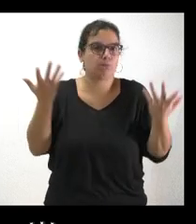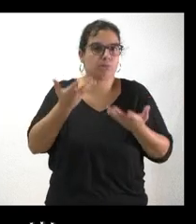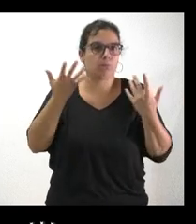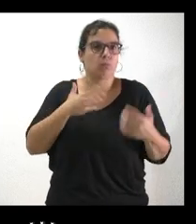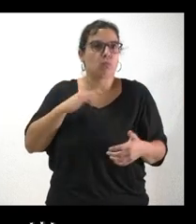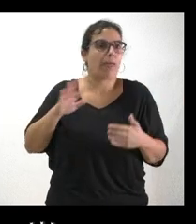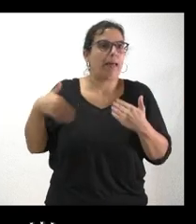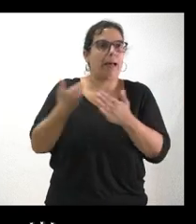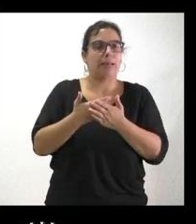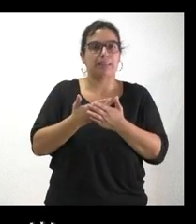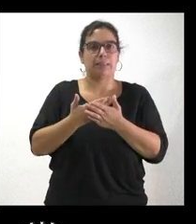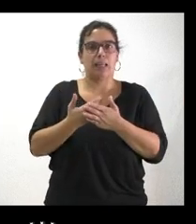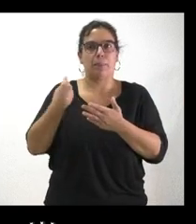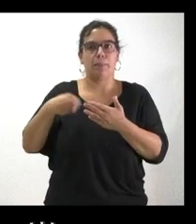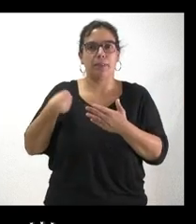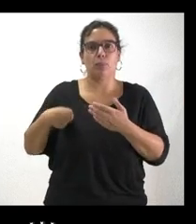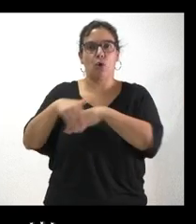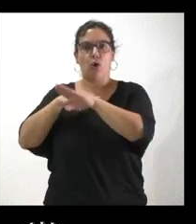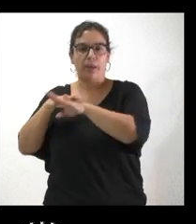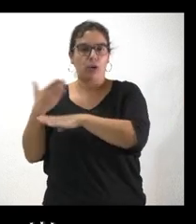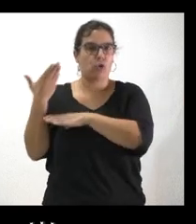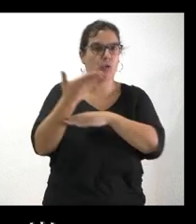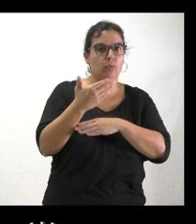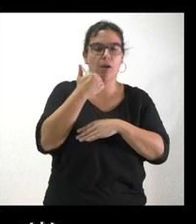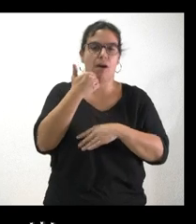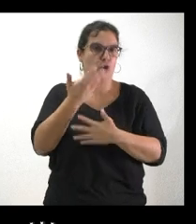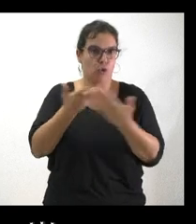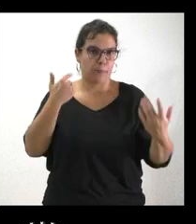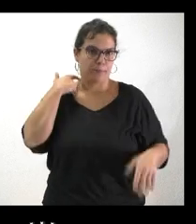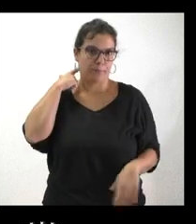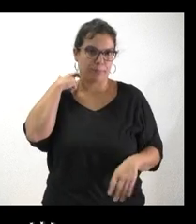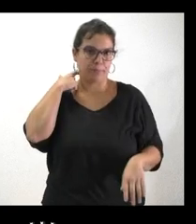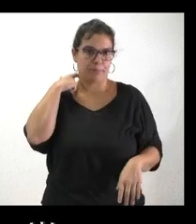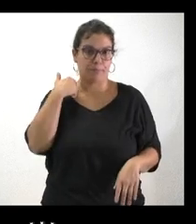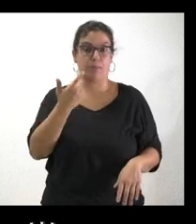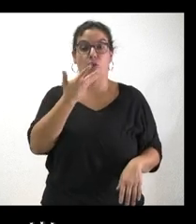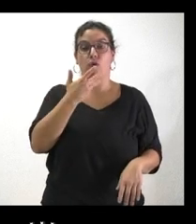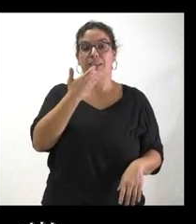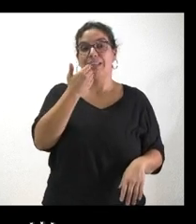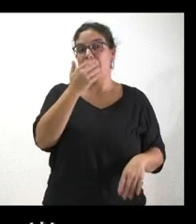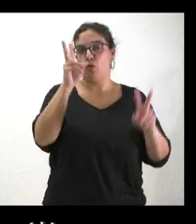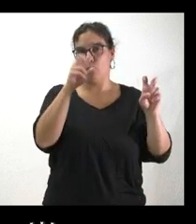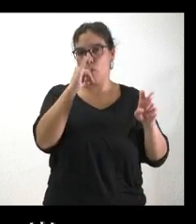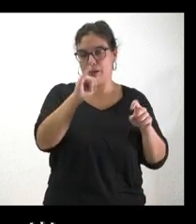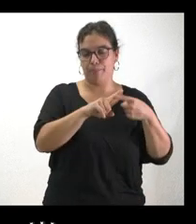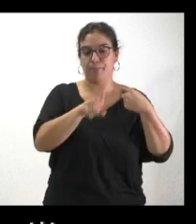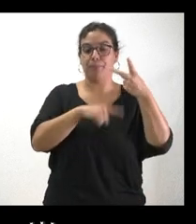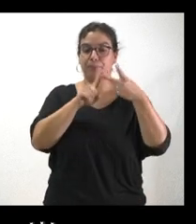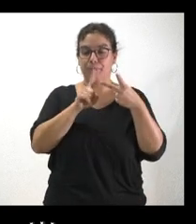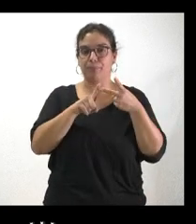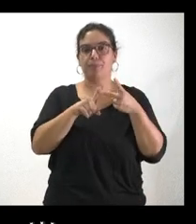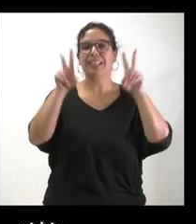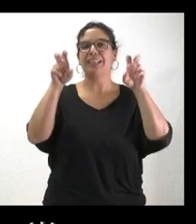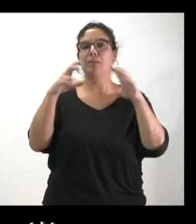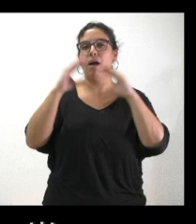la participación de alguna manera del Gobierno, pues conocer si hay alguna novedad al respecto. Y al hilo de los